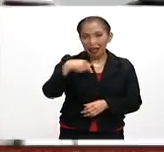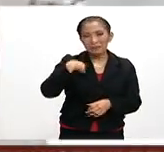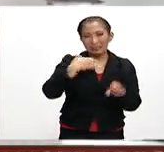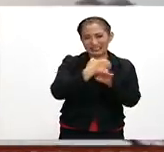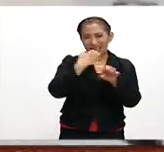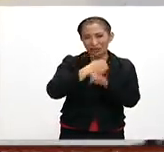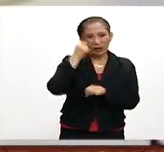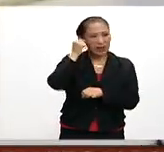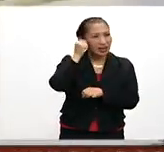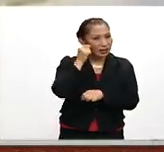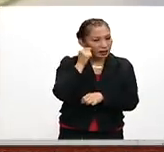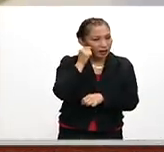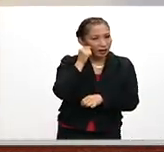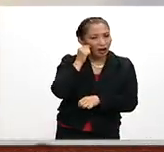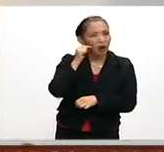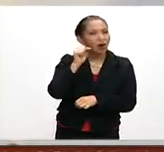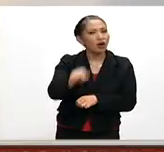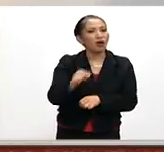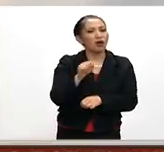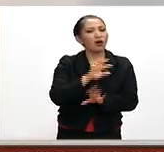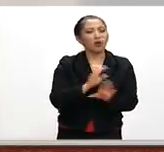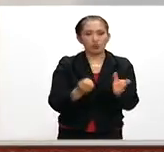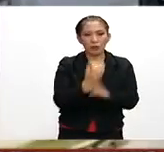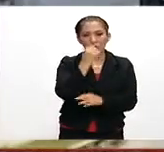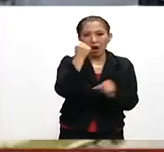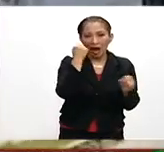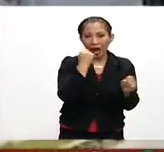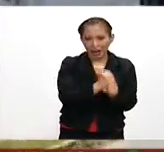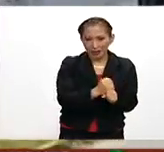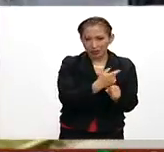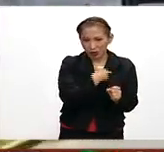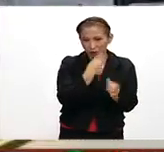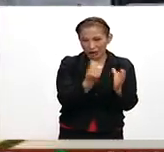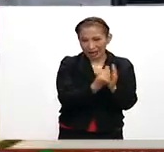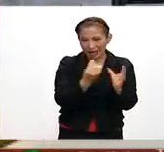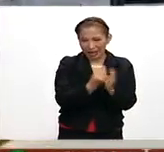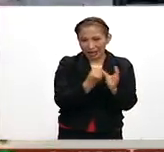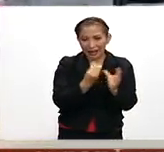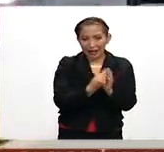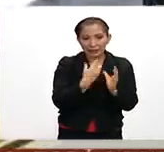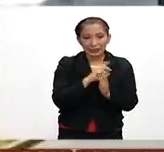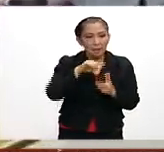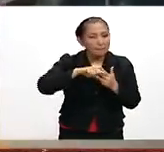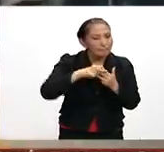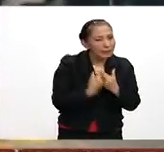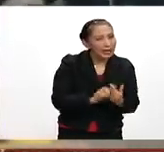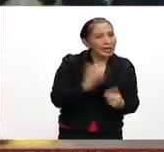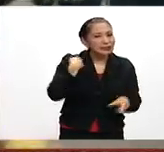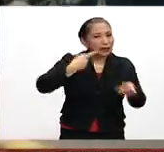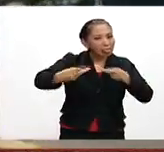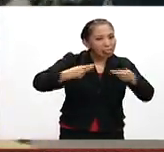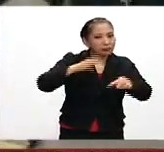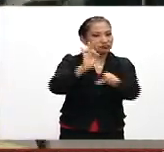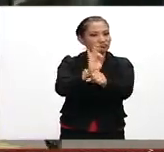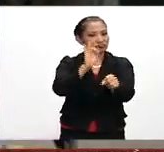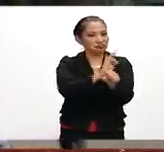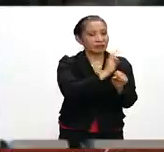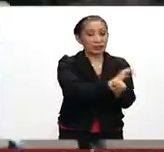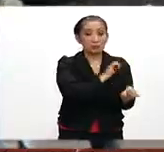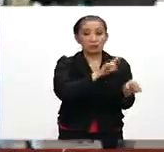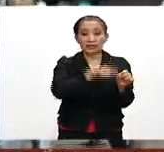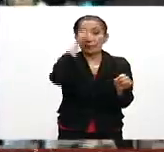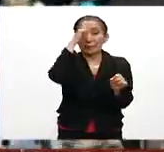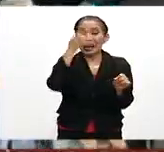en el Estado, con ese nuevo ciclo escolar, puso en marcha un operativo de seguridad especialmente